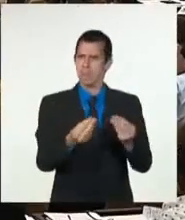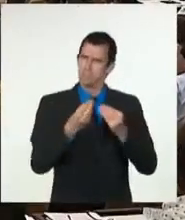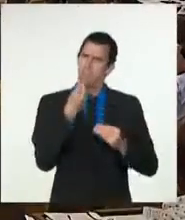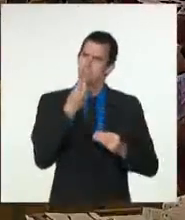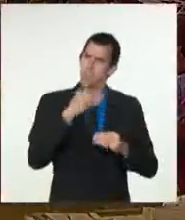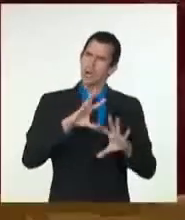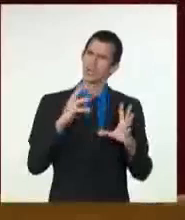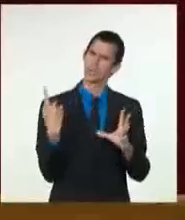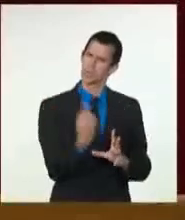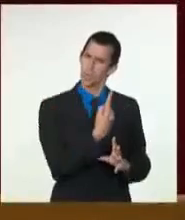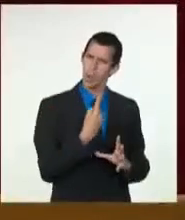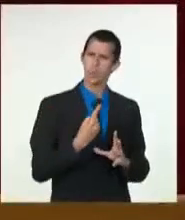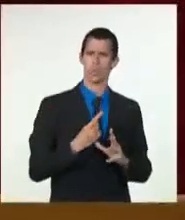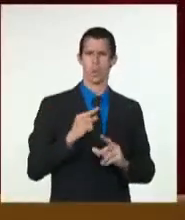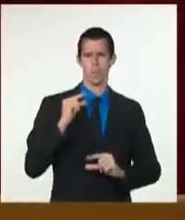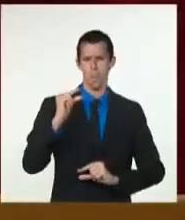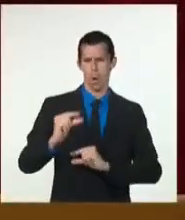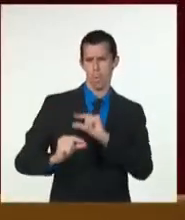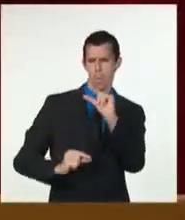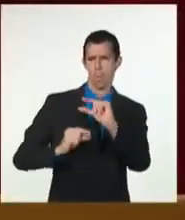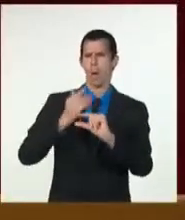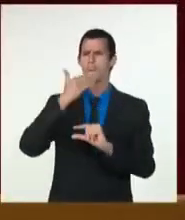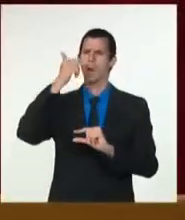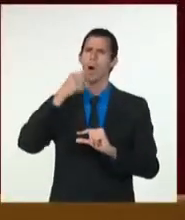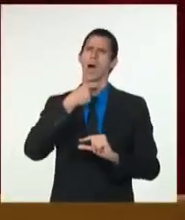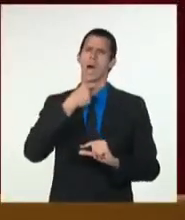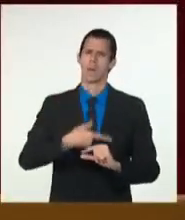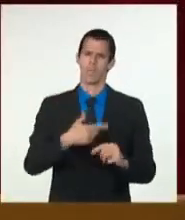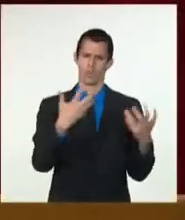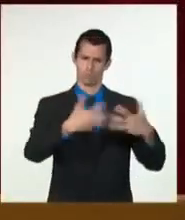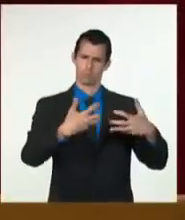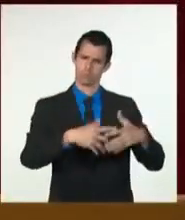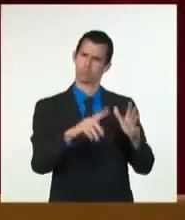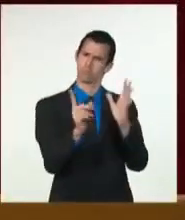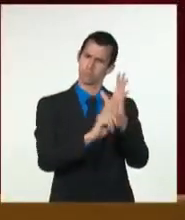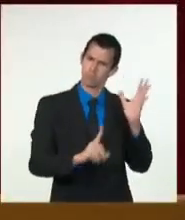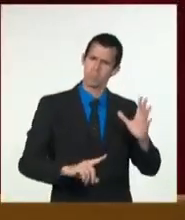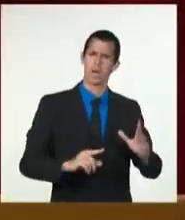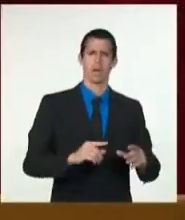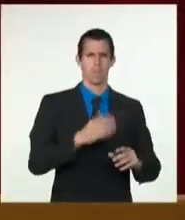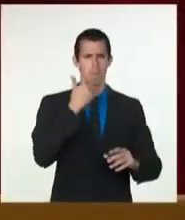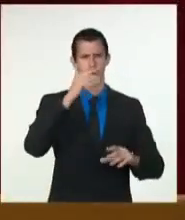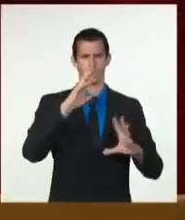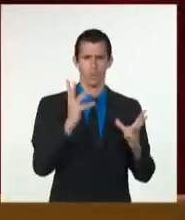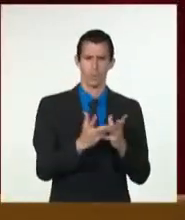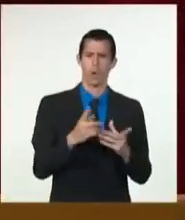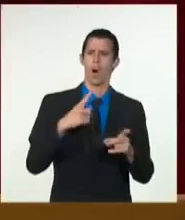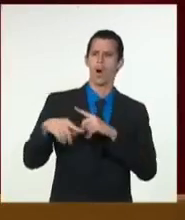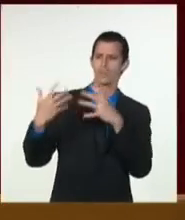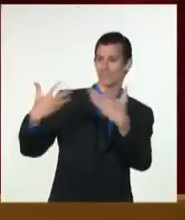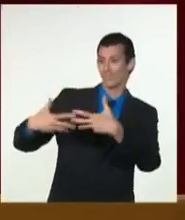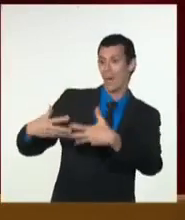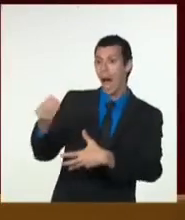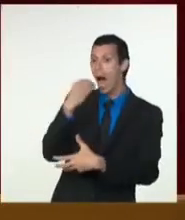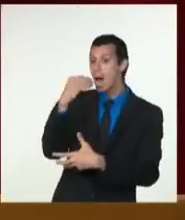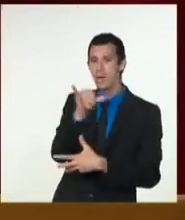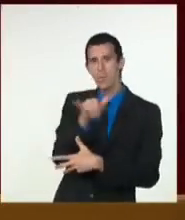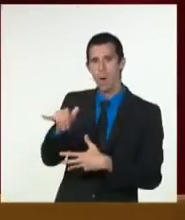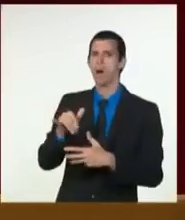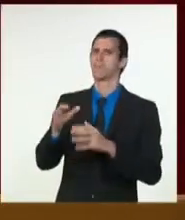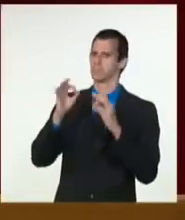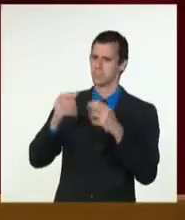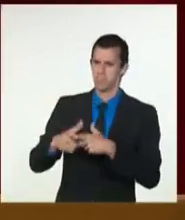del país, incrementar la producción de alimentos agropecuarios y bienes industriales, la transformación de